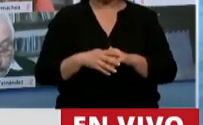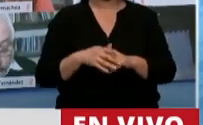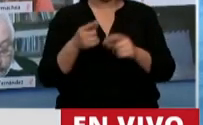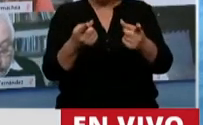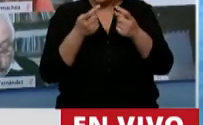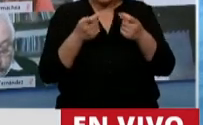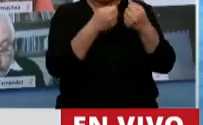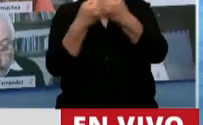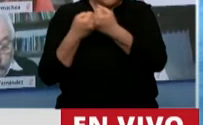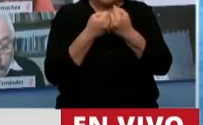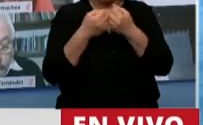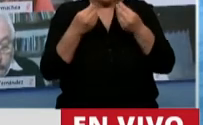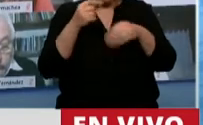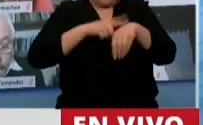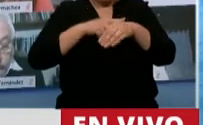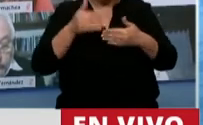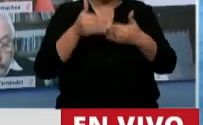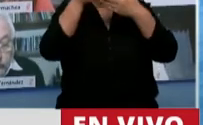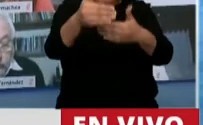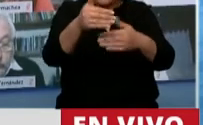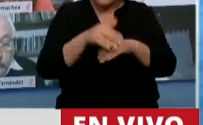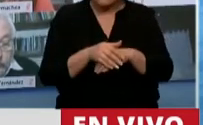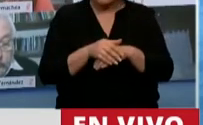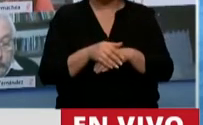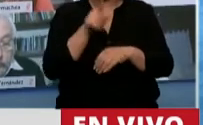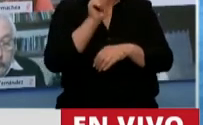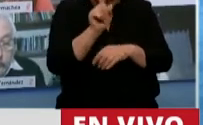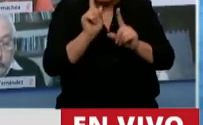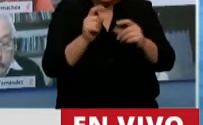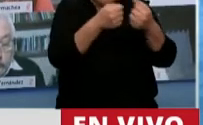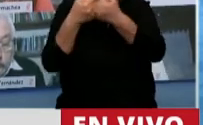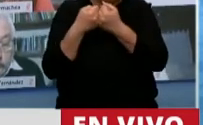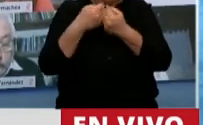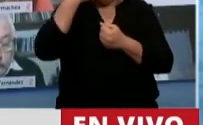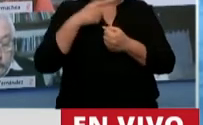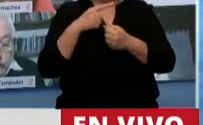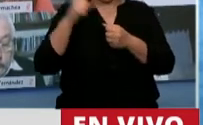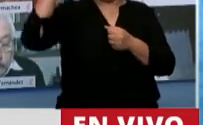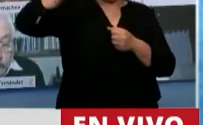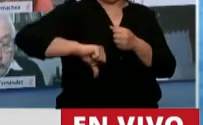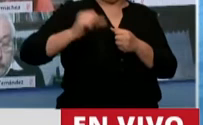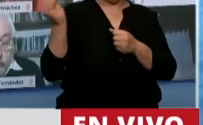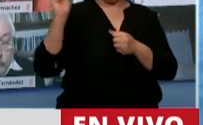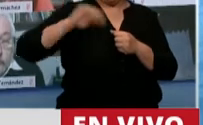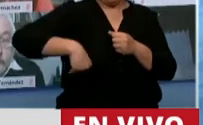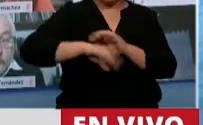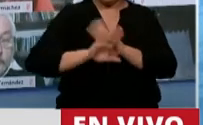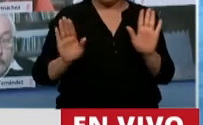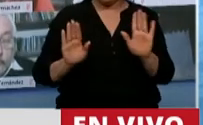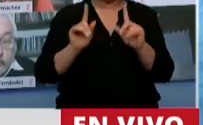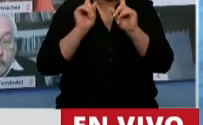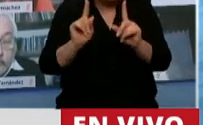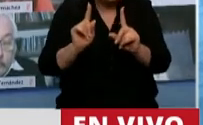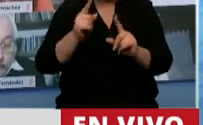hubiera consenso para prorrogarlo y ese consenso no se produjo como lo